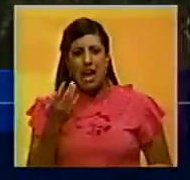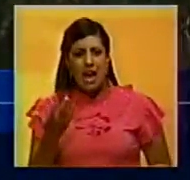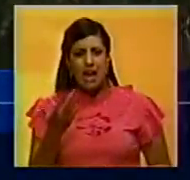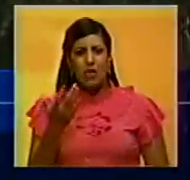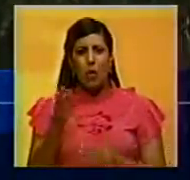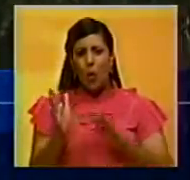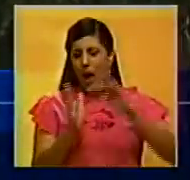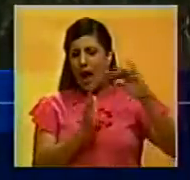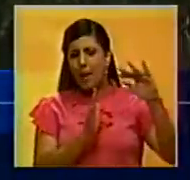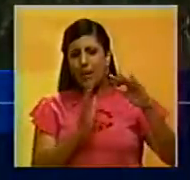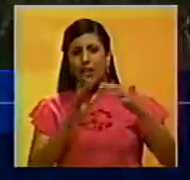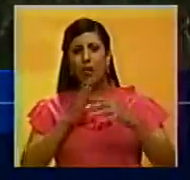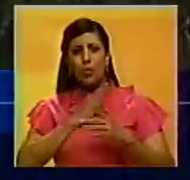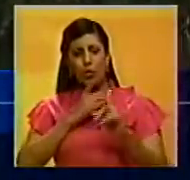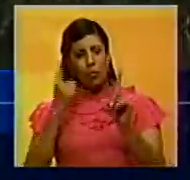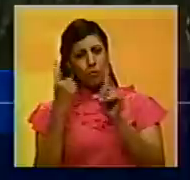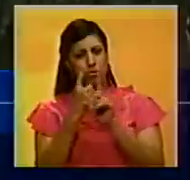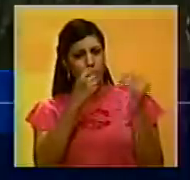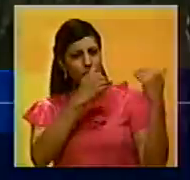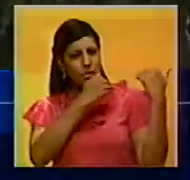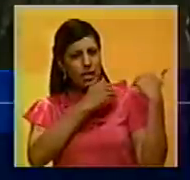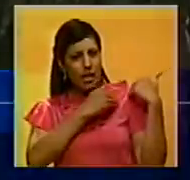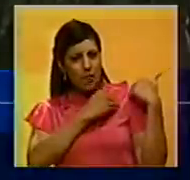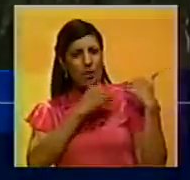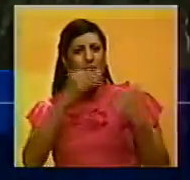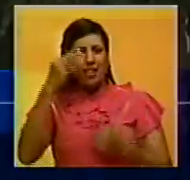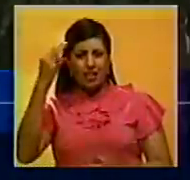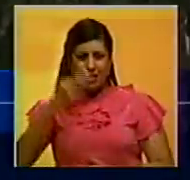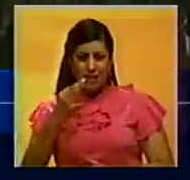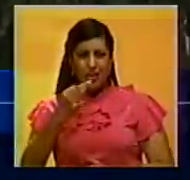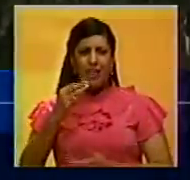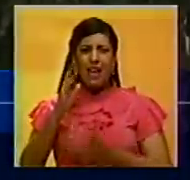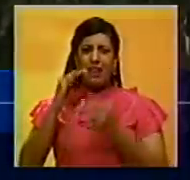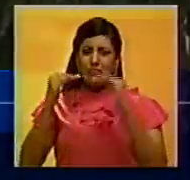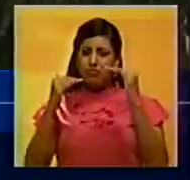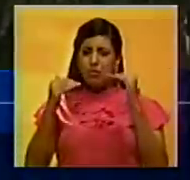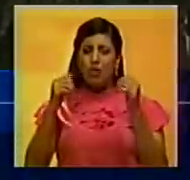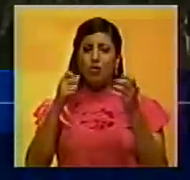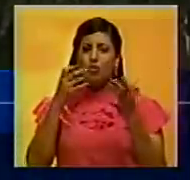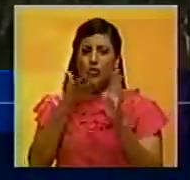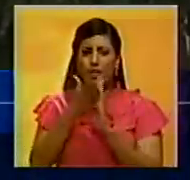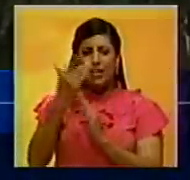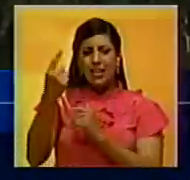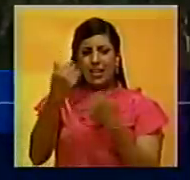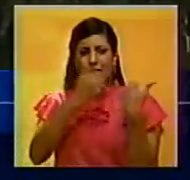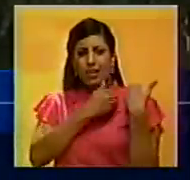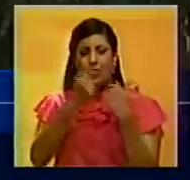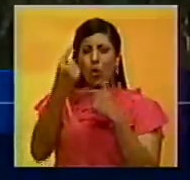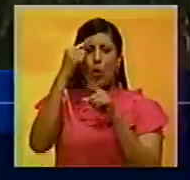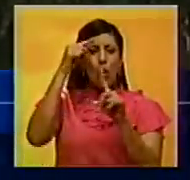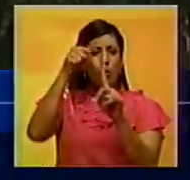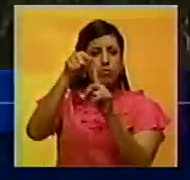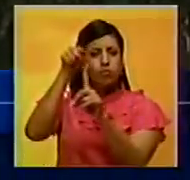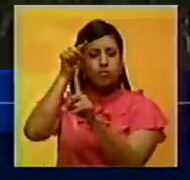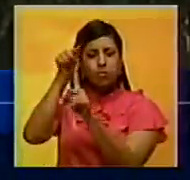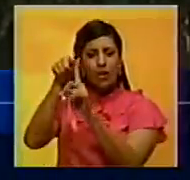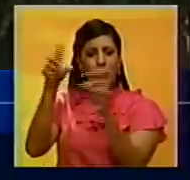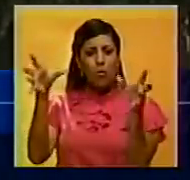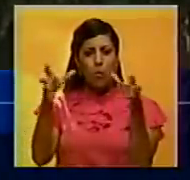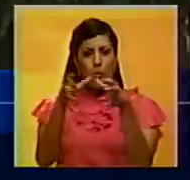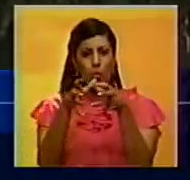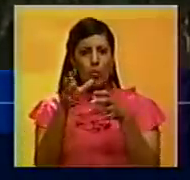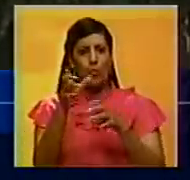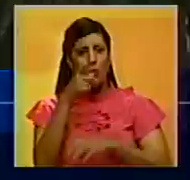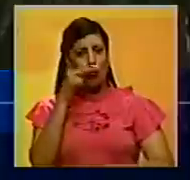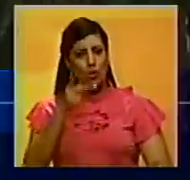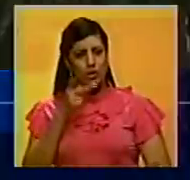apartada de sus competencias y eminentemente facciosa que obedece a objetivos de agrupaciones